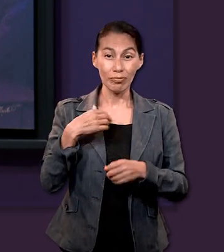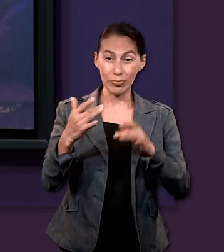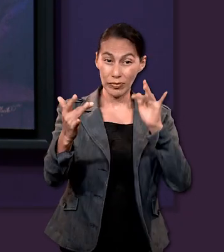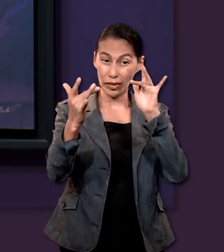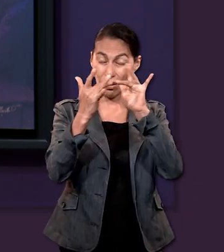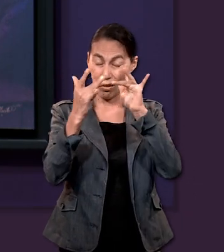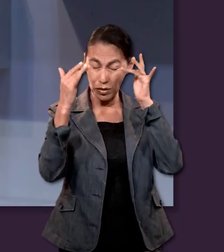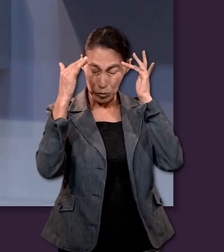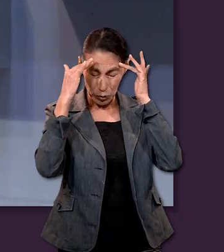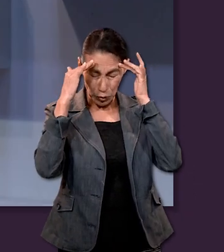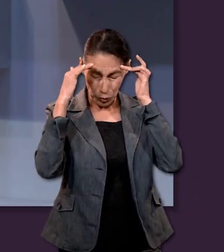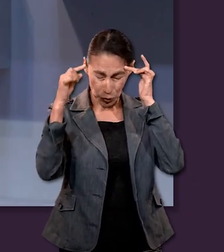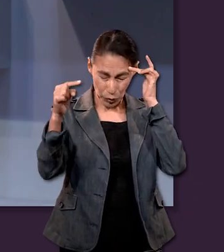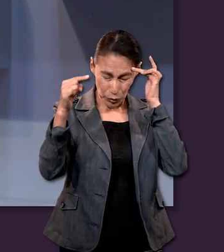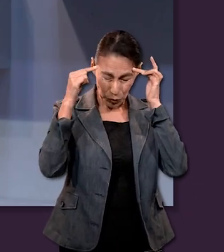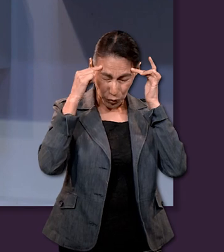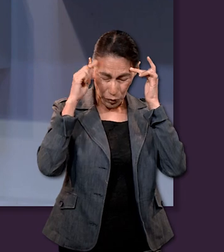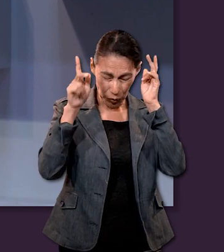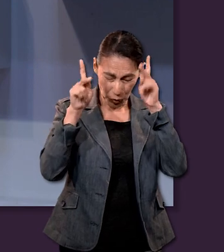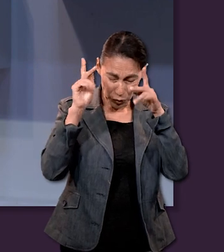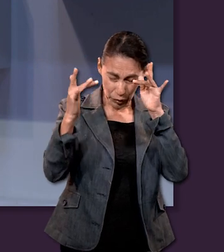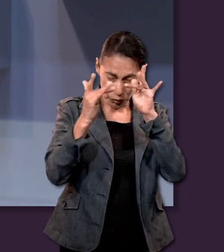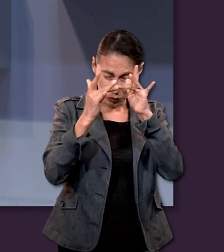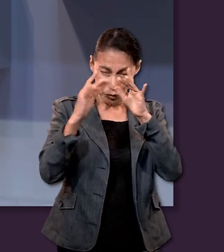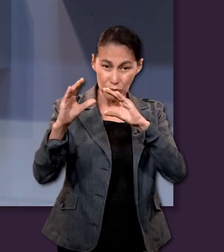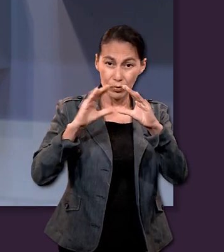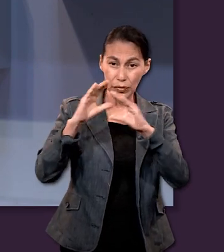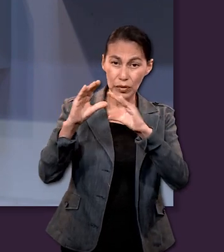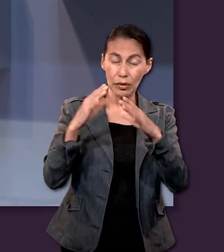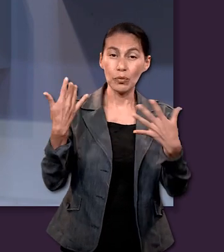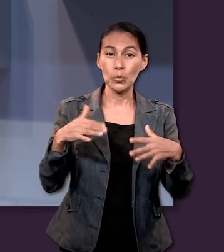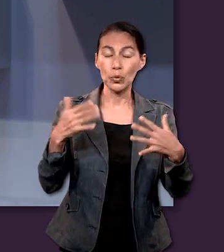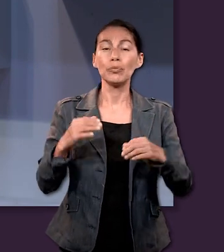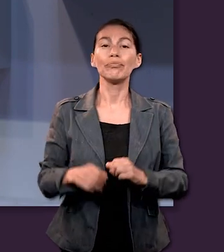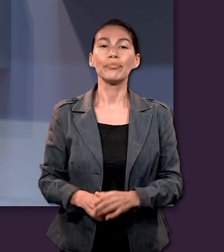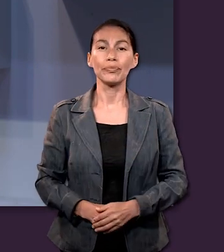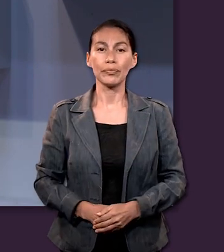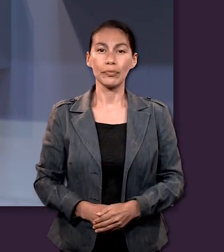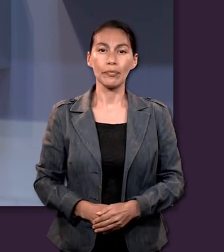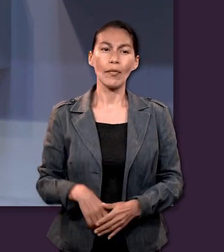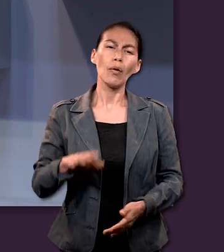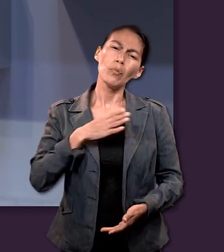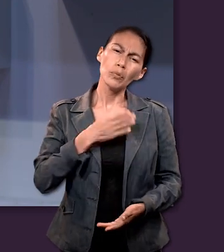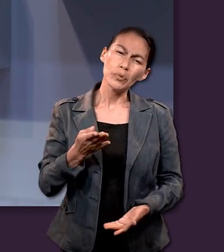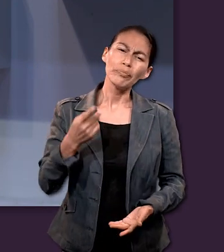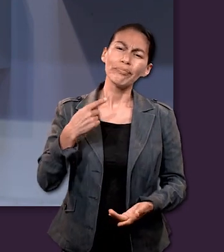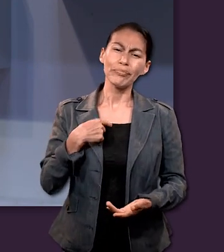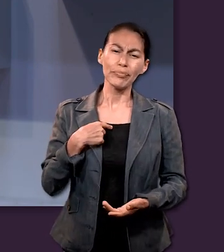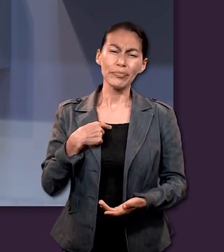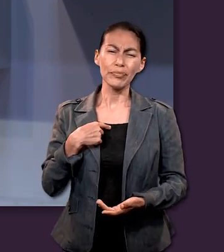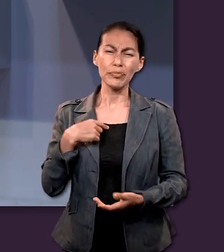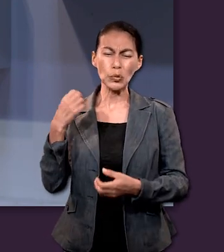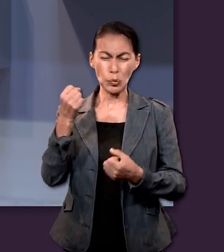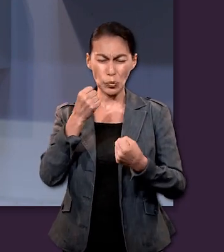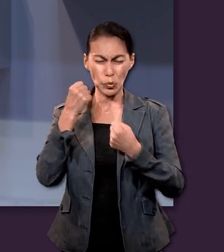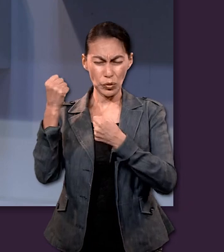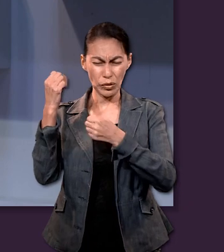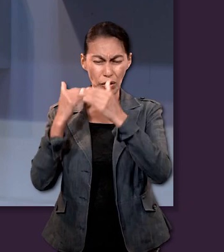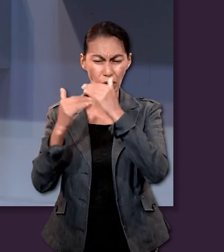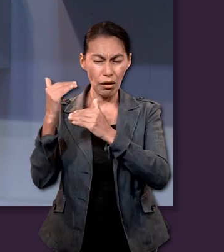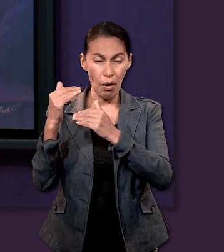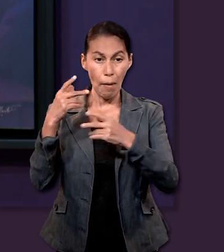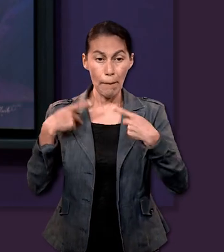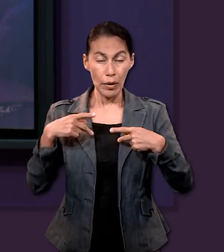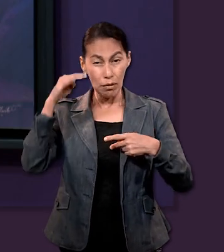telepatía. Bueno, yo creo que el superpoder que a mí me gustaría tener sería leer la mente de las personas.